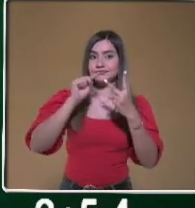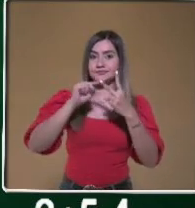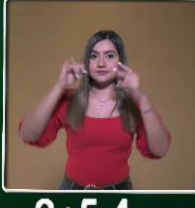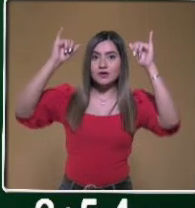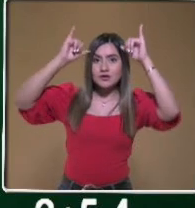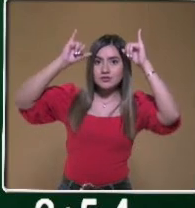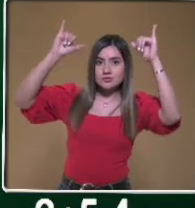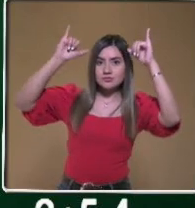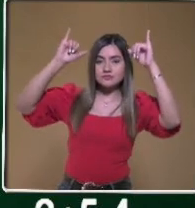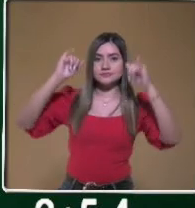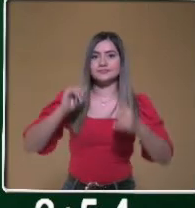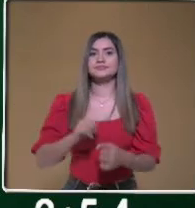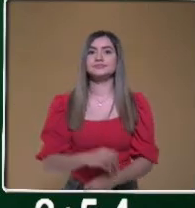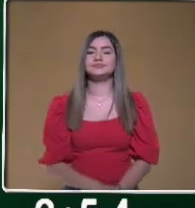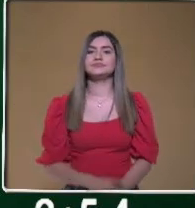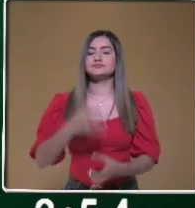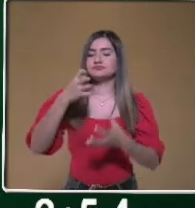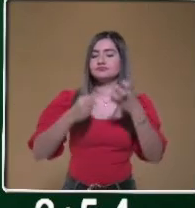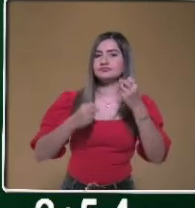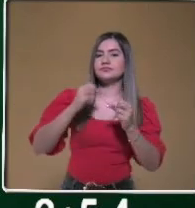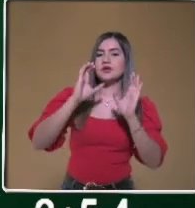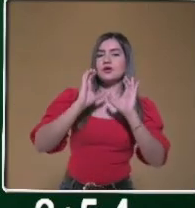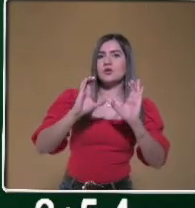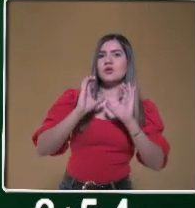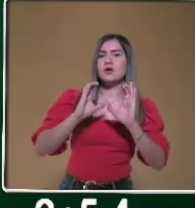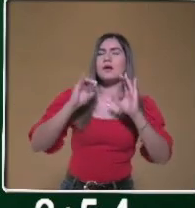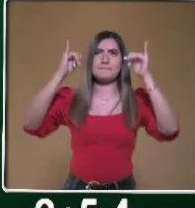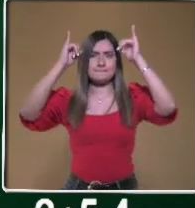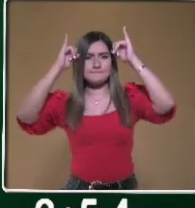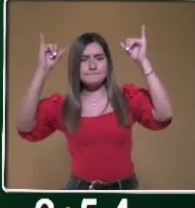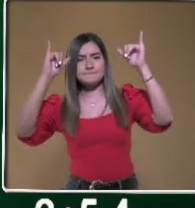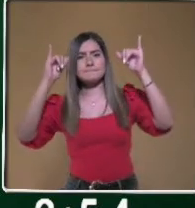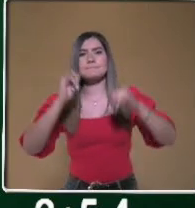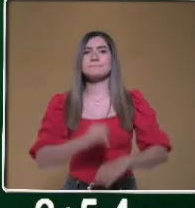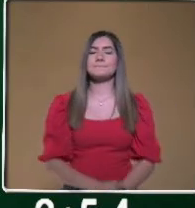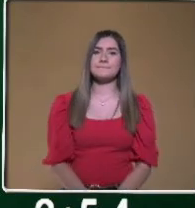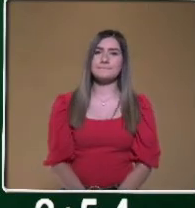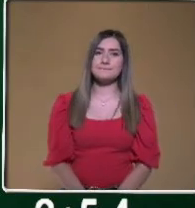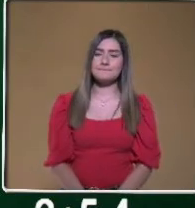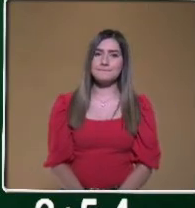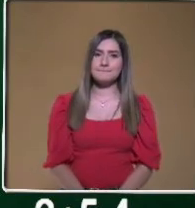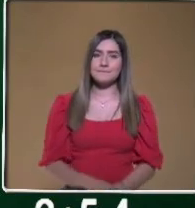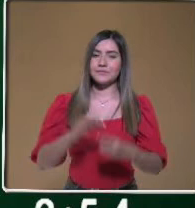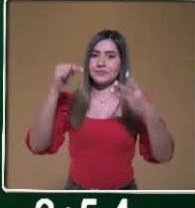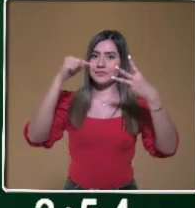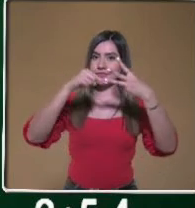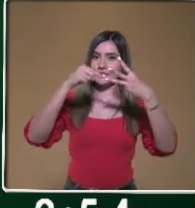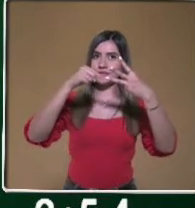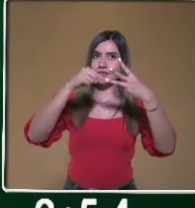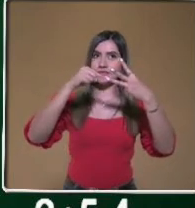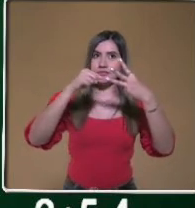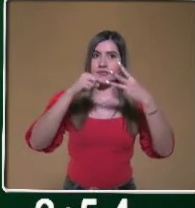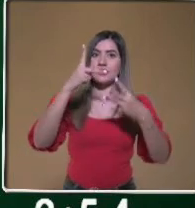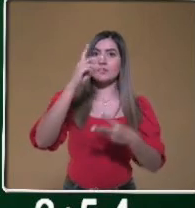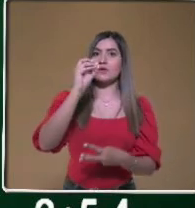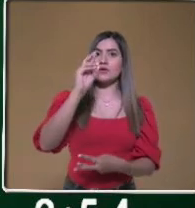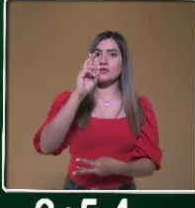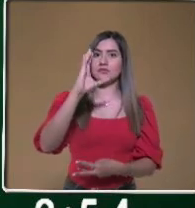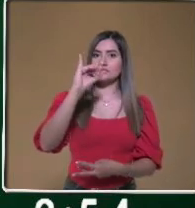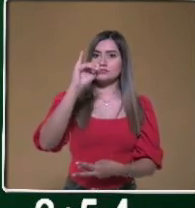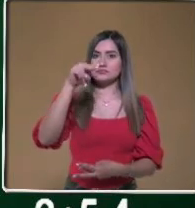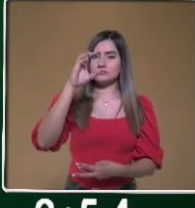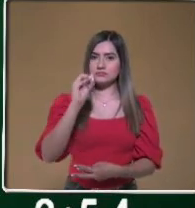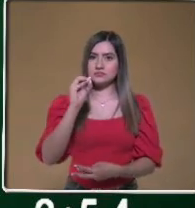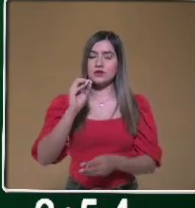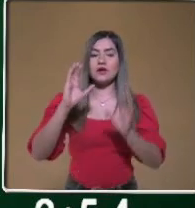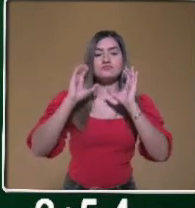que se refiere a la crianza de vacas y de toros. También el ganado porcino. El ganado porcino